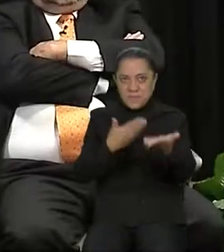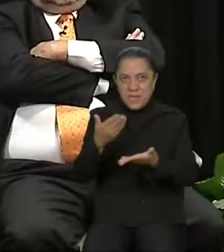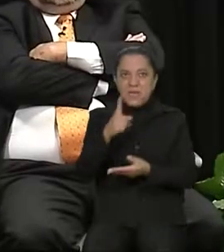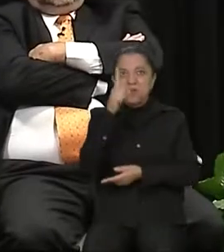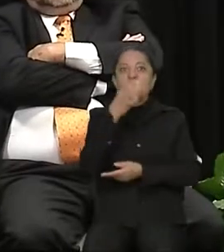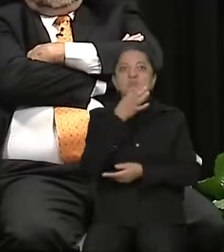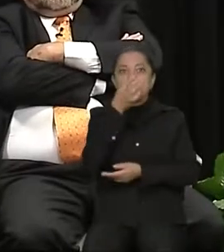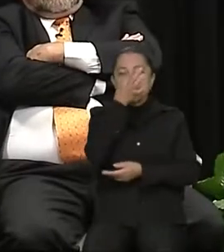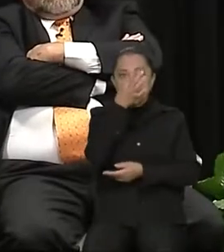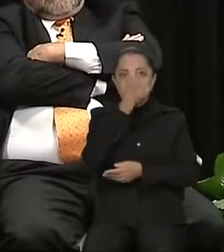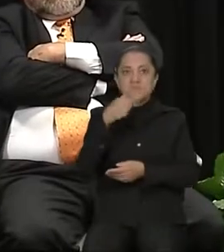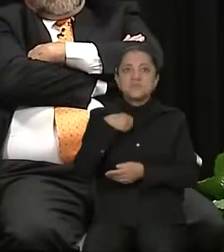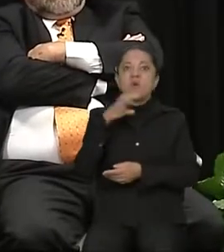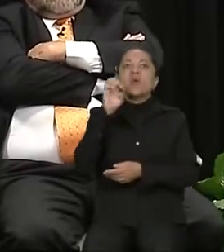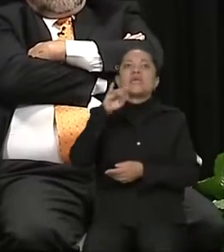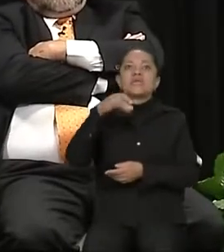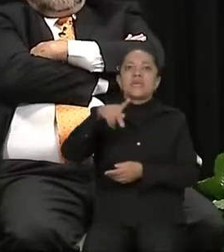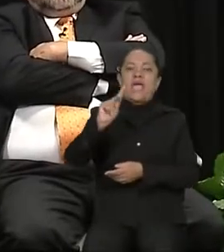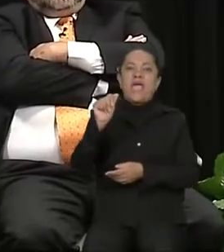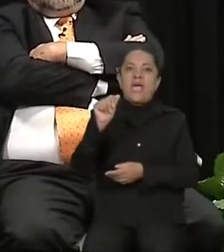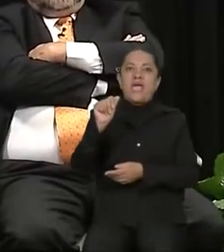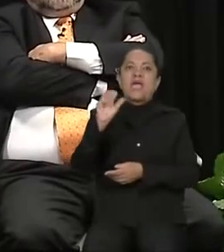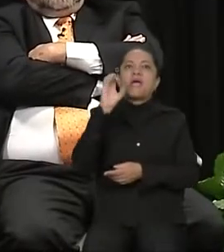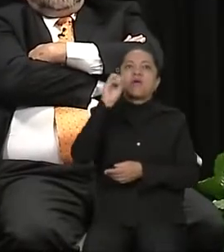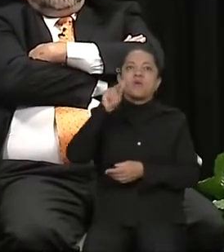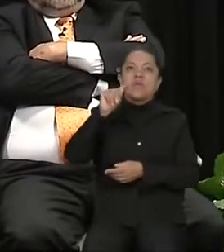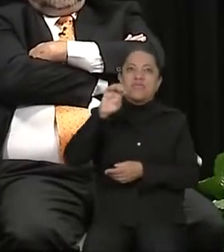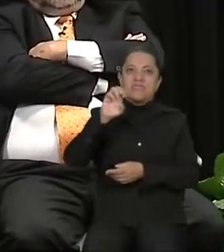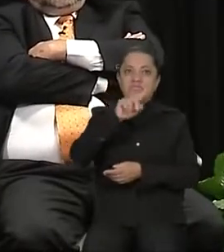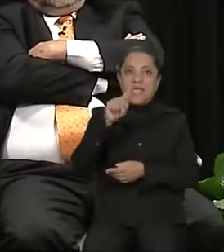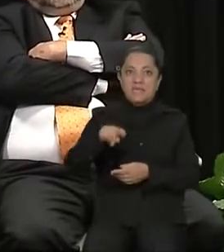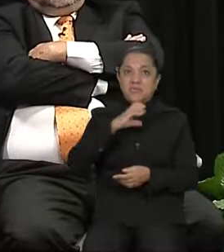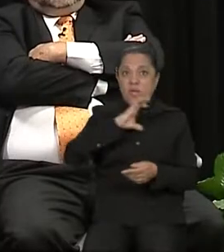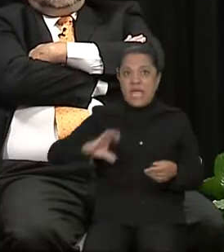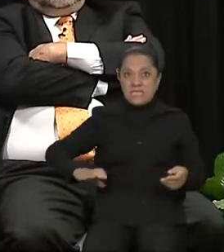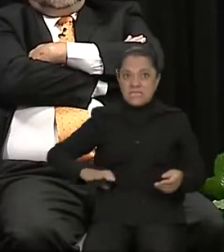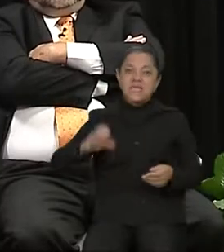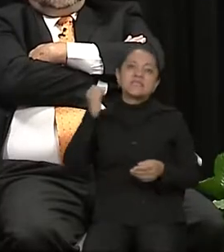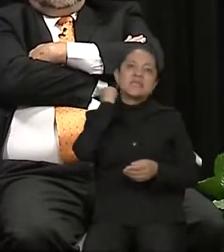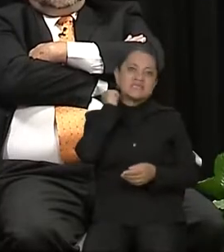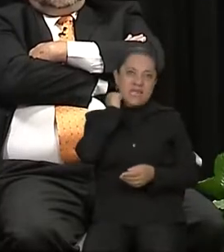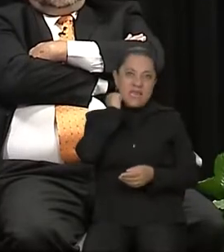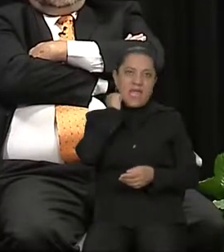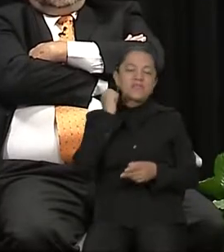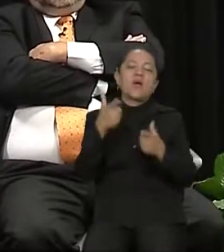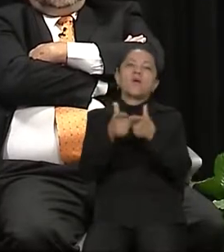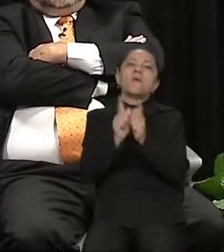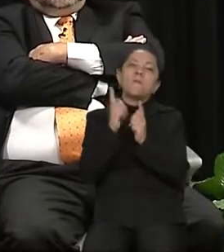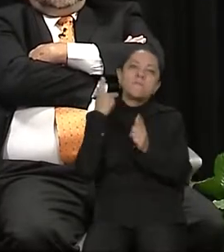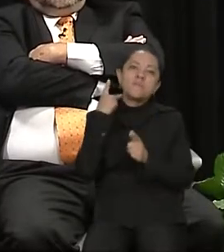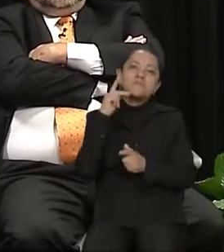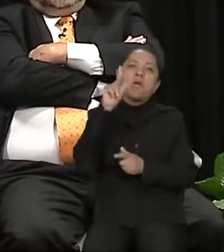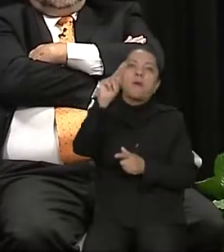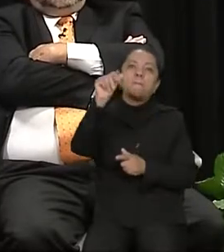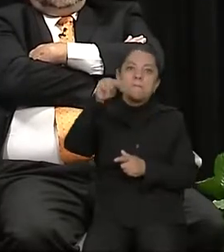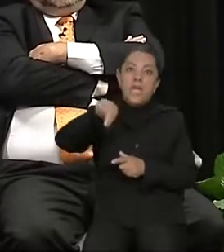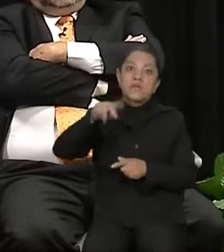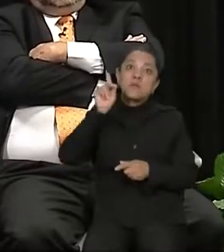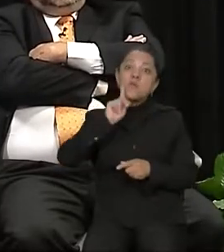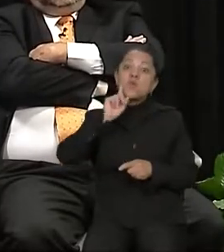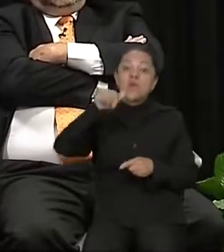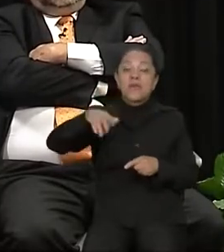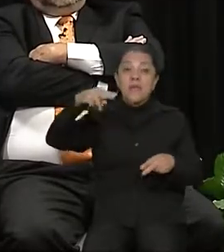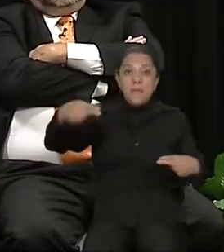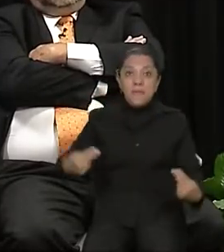Soy Erika Cortés Martínez. Soy candidata al Senado por el Partido Acción Nacional. Soy mujer morelense, nacida en